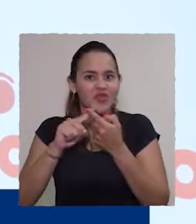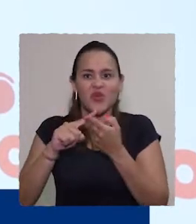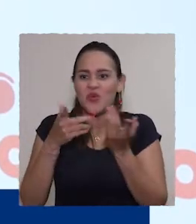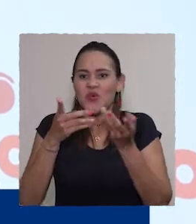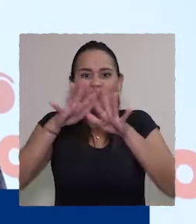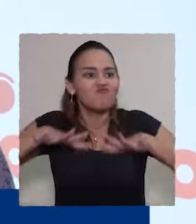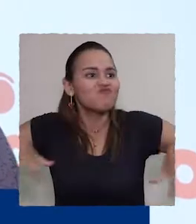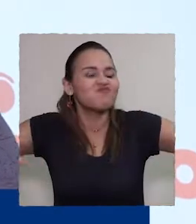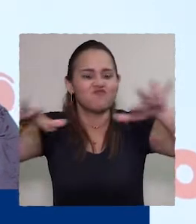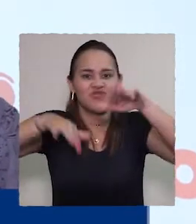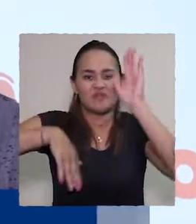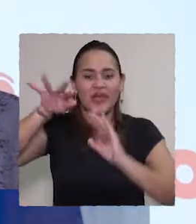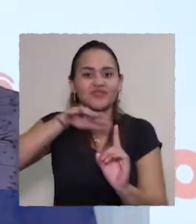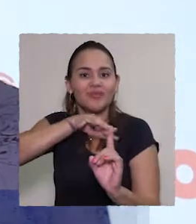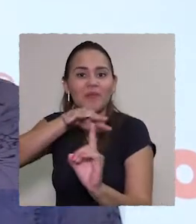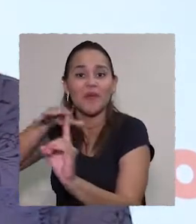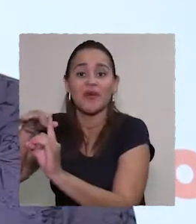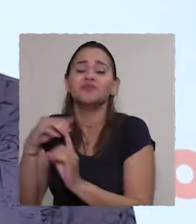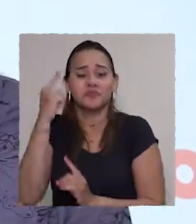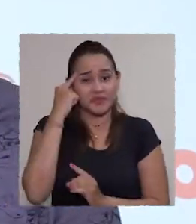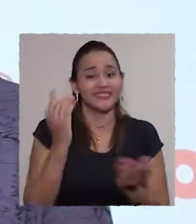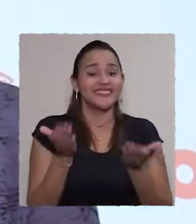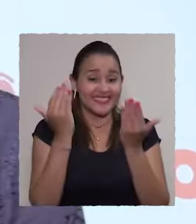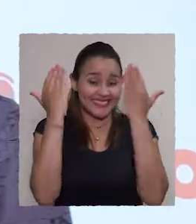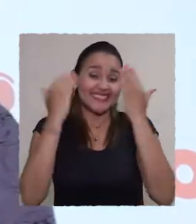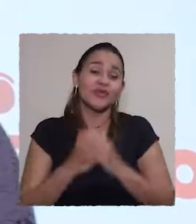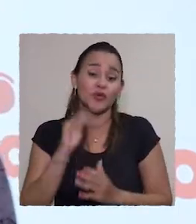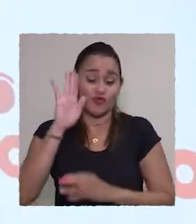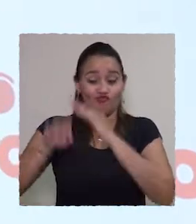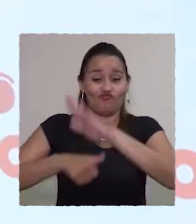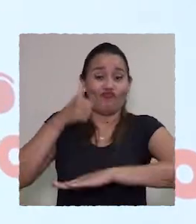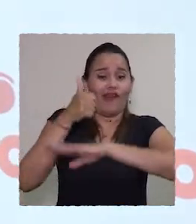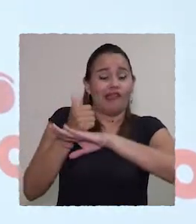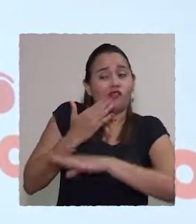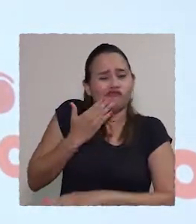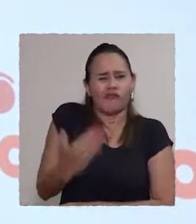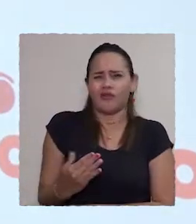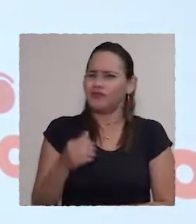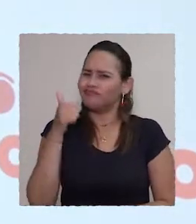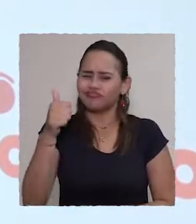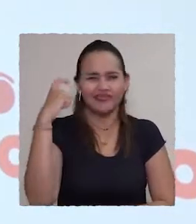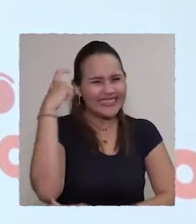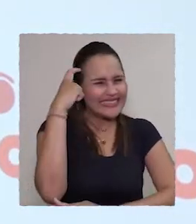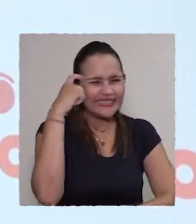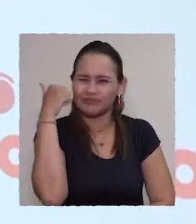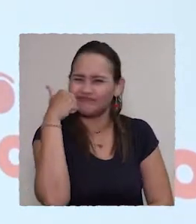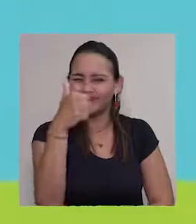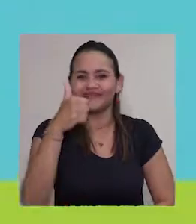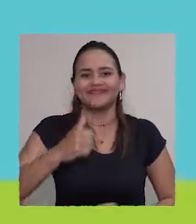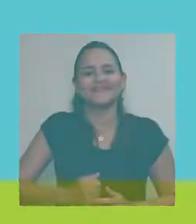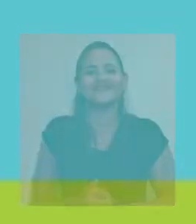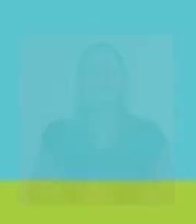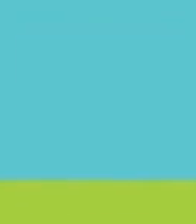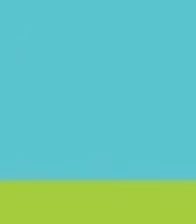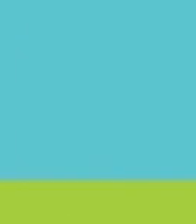región. Entonces, a me parece que ha sido una buena apuesta de la rectoría por este tipo de iniciativas.